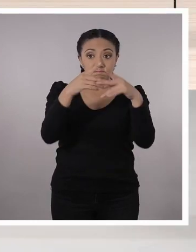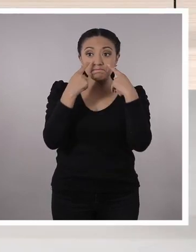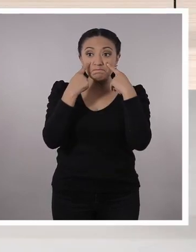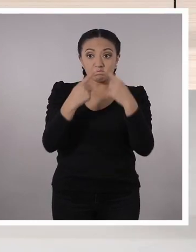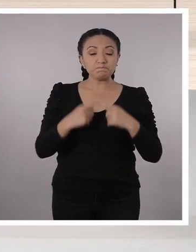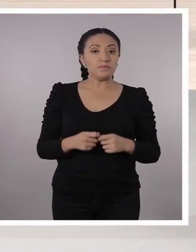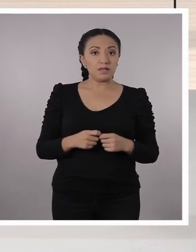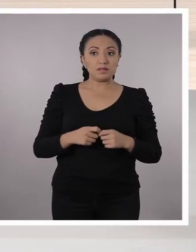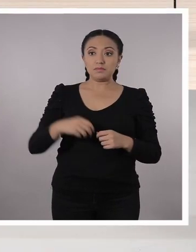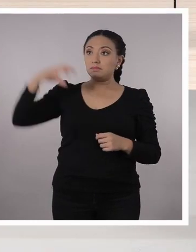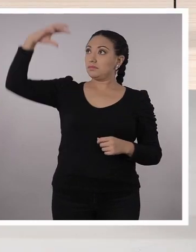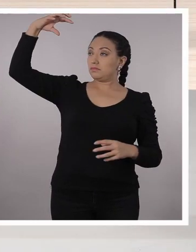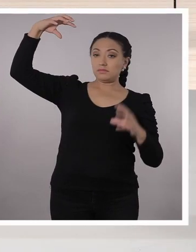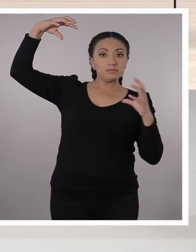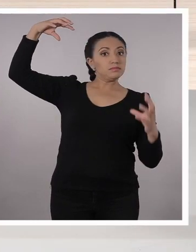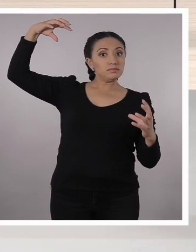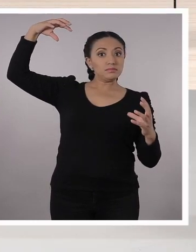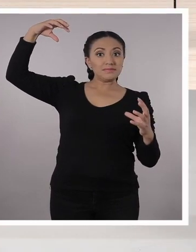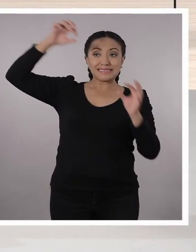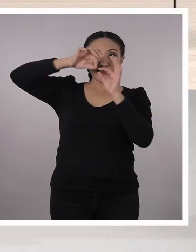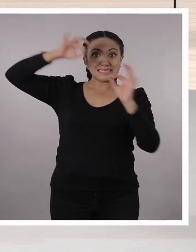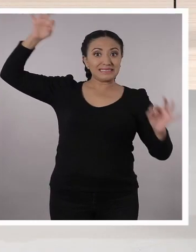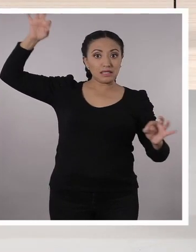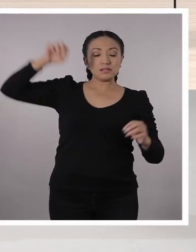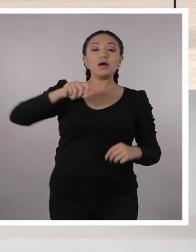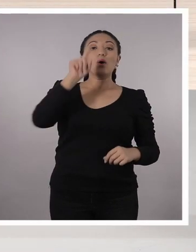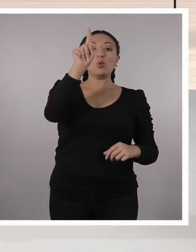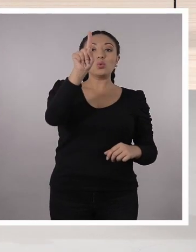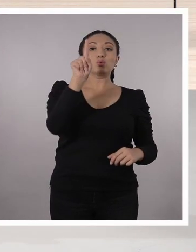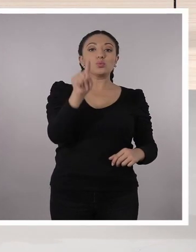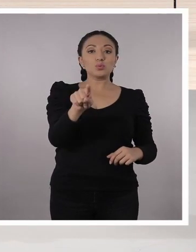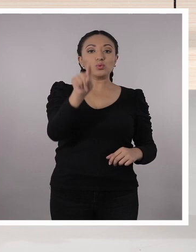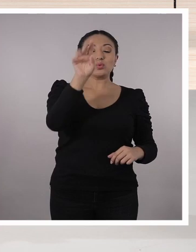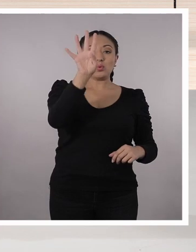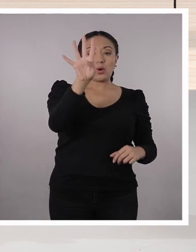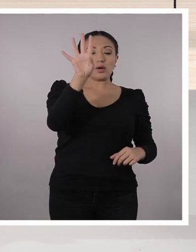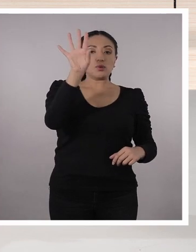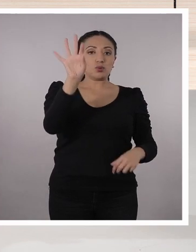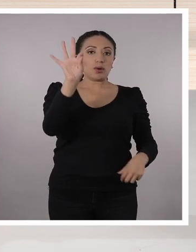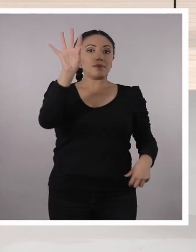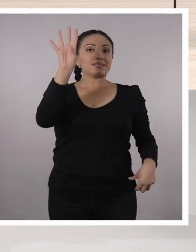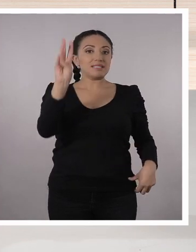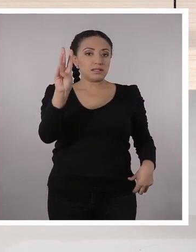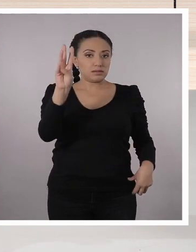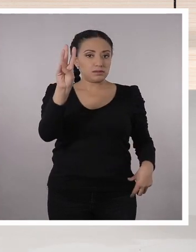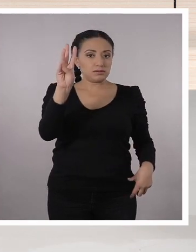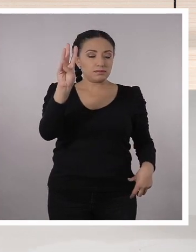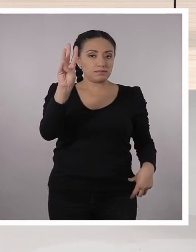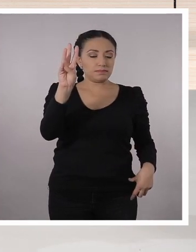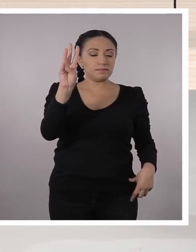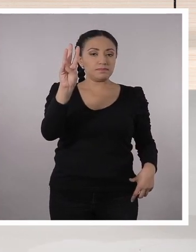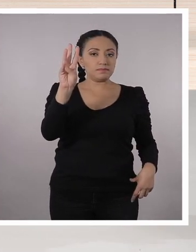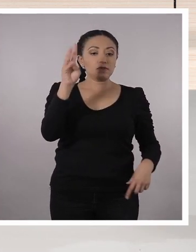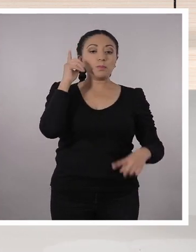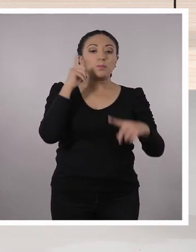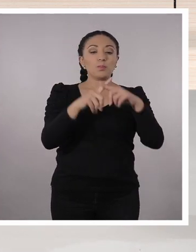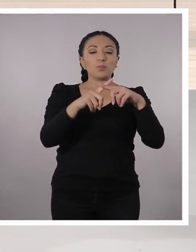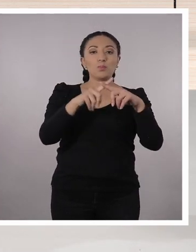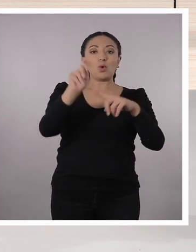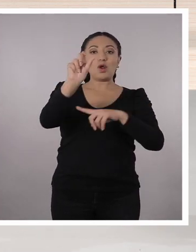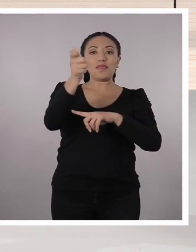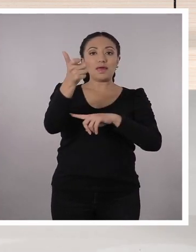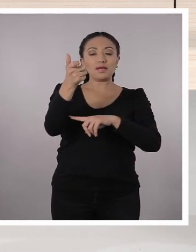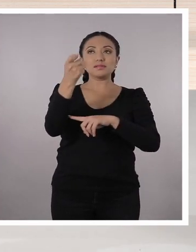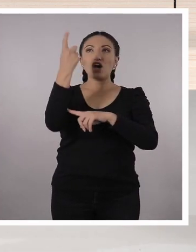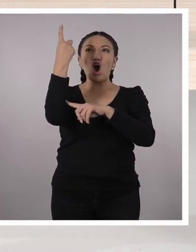Miren, ¿las distancias se acuerdan cuál era? Era 1.496 por